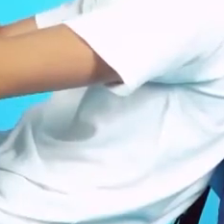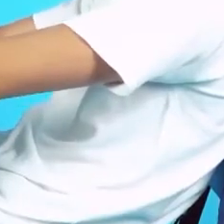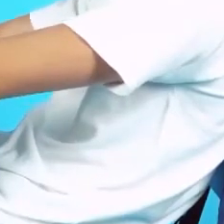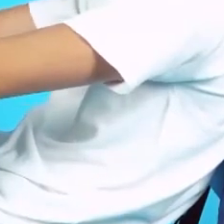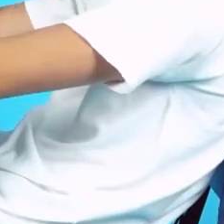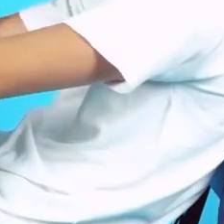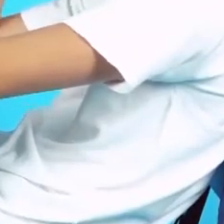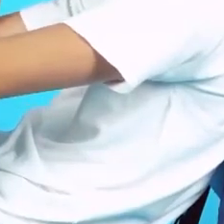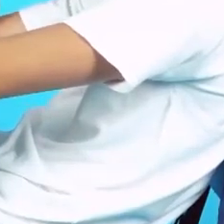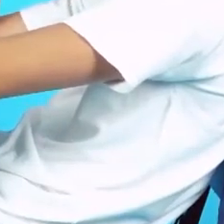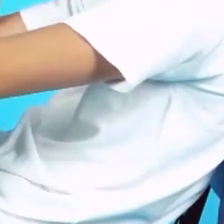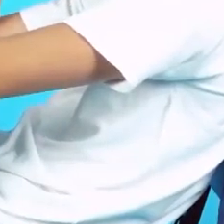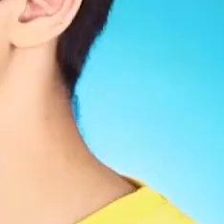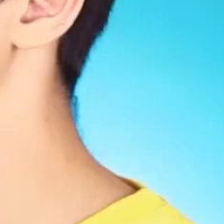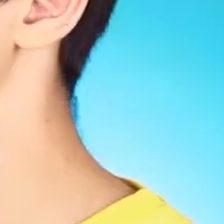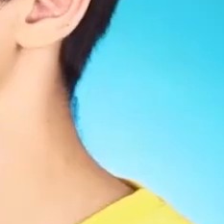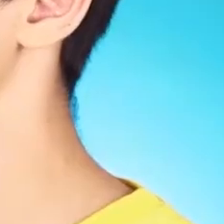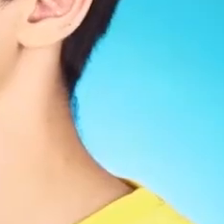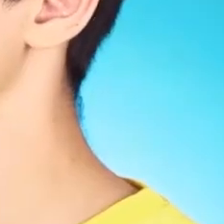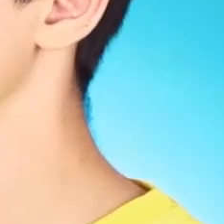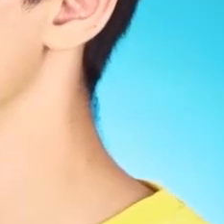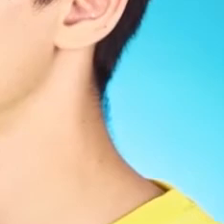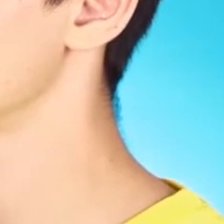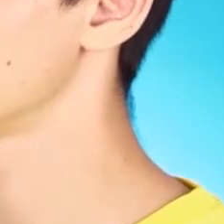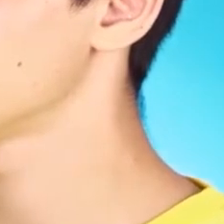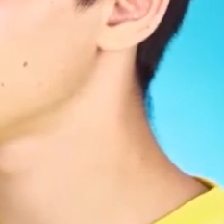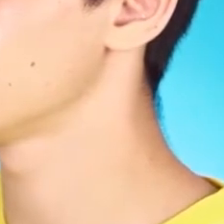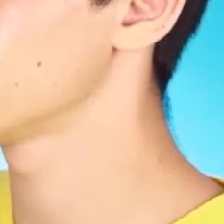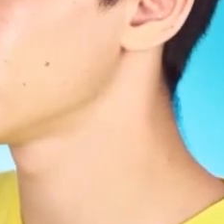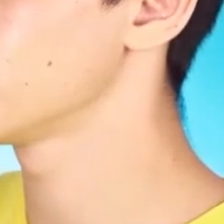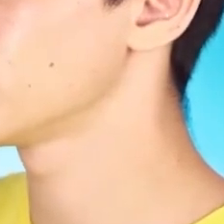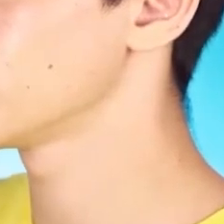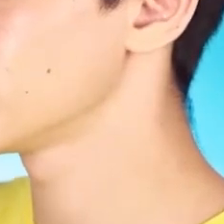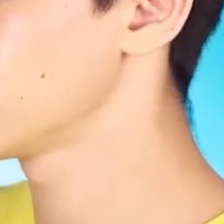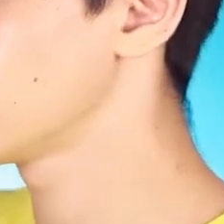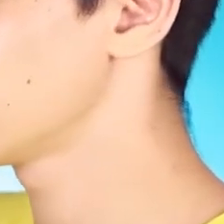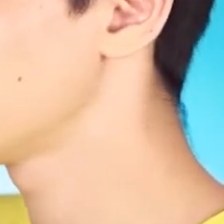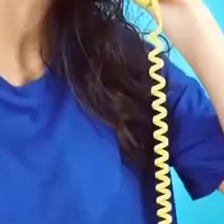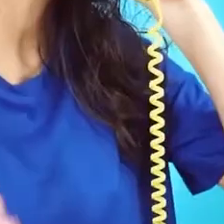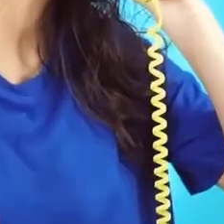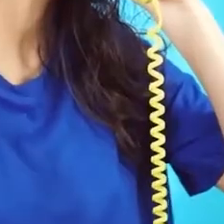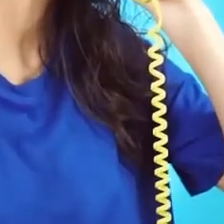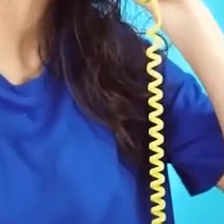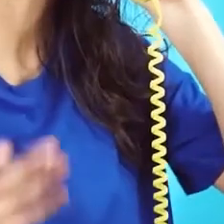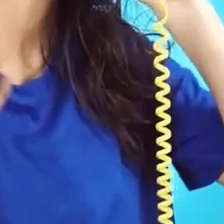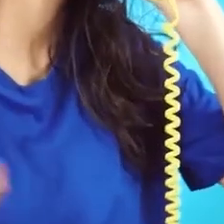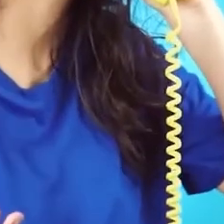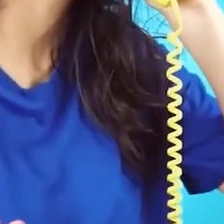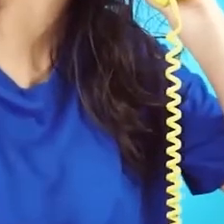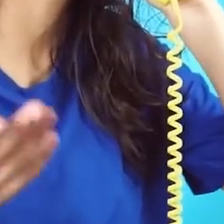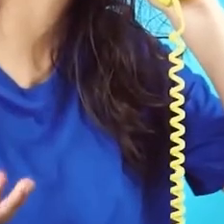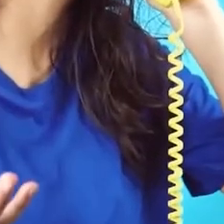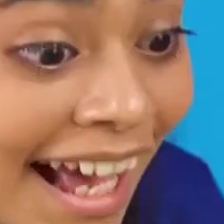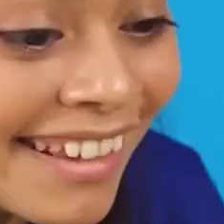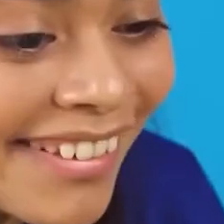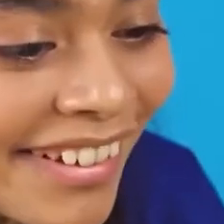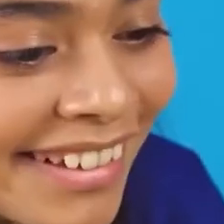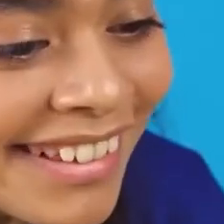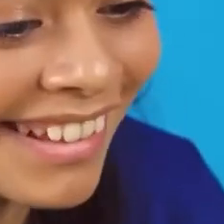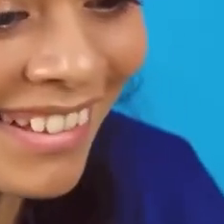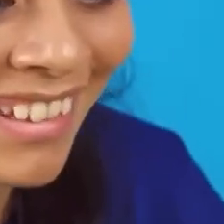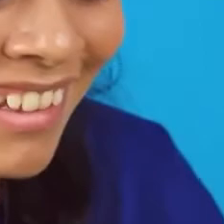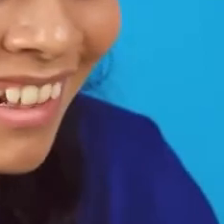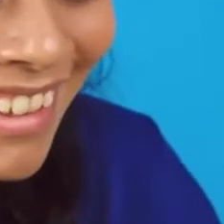Y si pienso diferente, está mal. Oye, pero desde hace un tiempo algo en mi cole ha cambiado. Mis profes están más chéveres, hablamos y